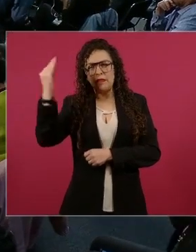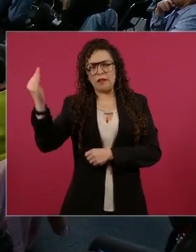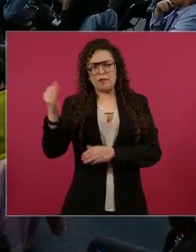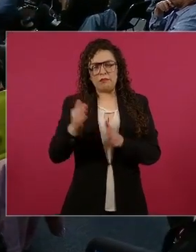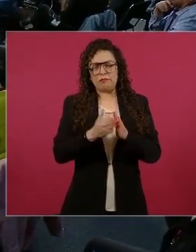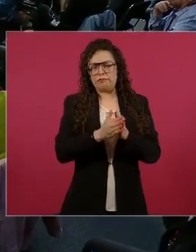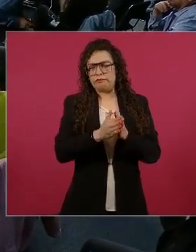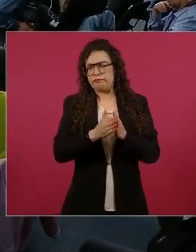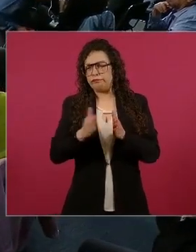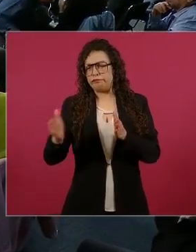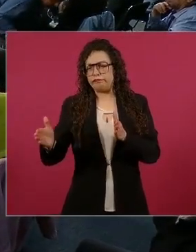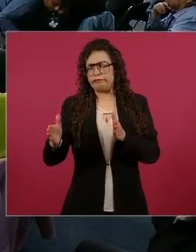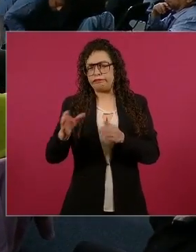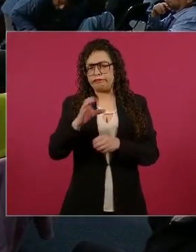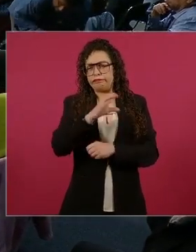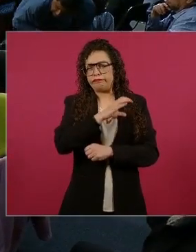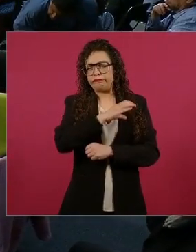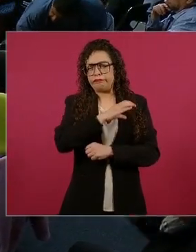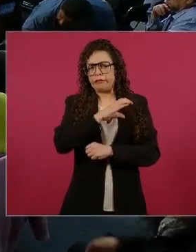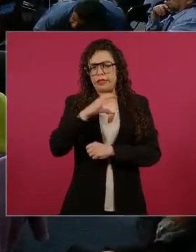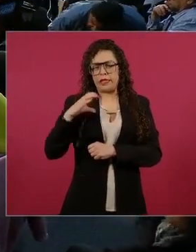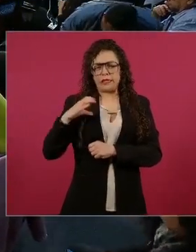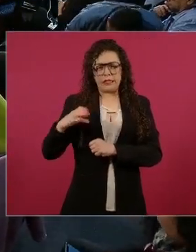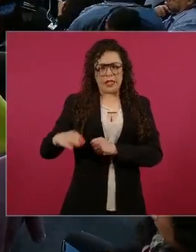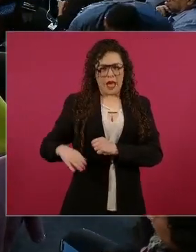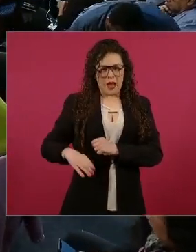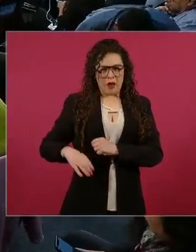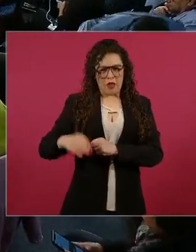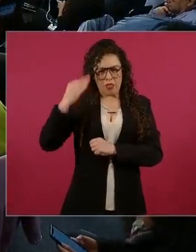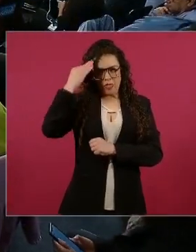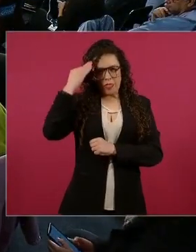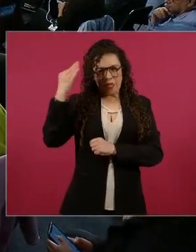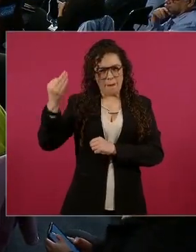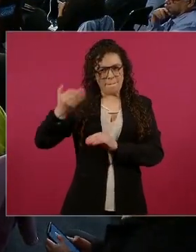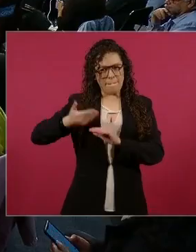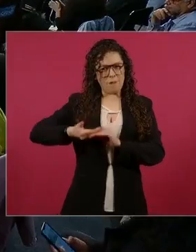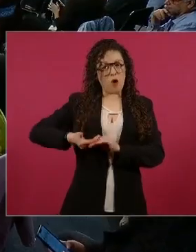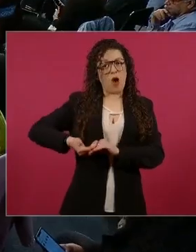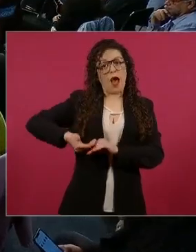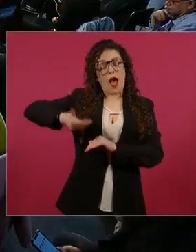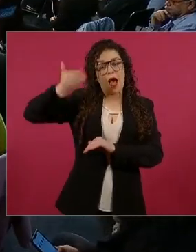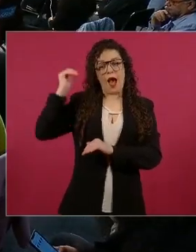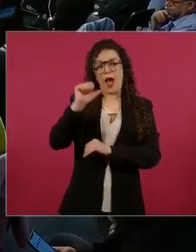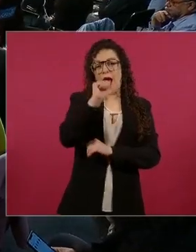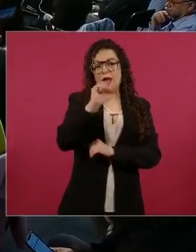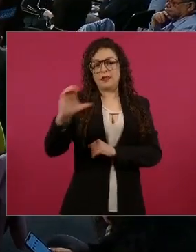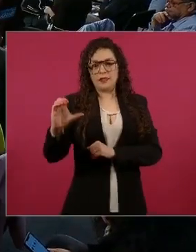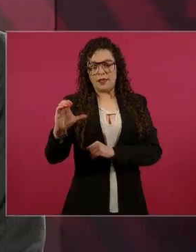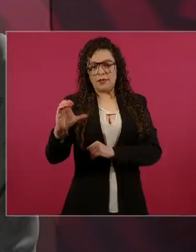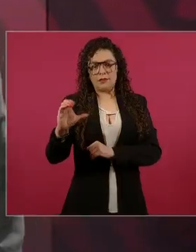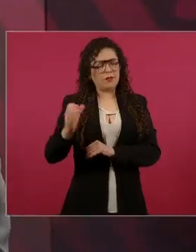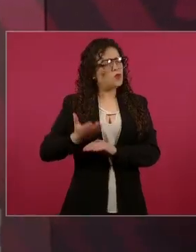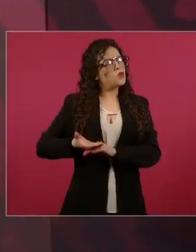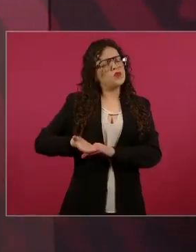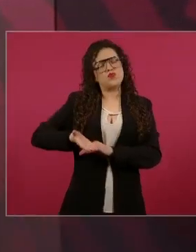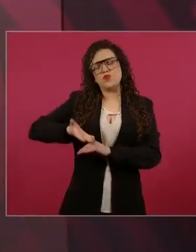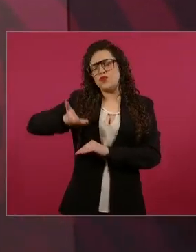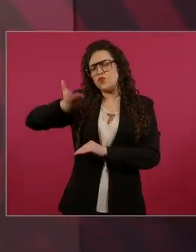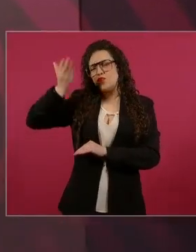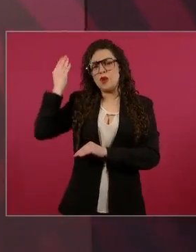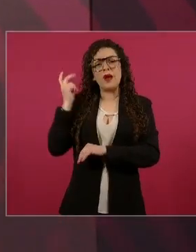Si lo que resulta una contradicción es que practiquemos una